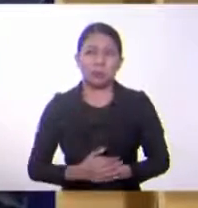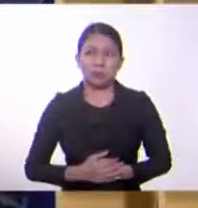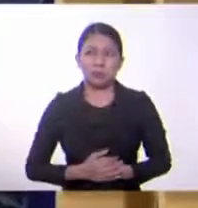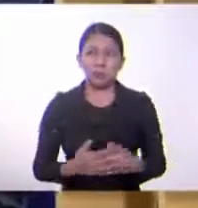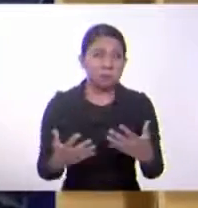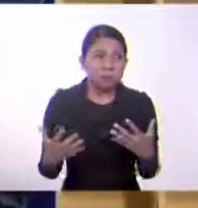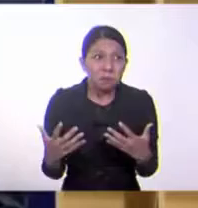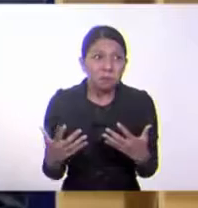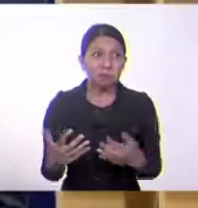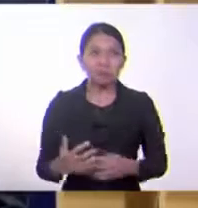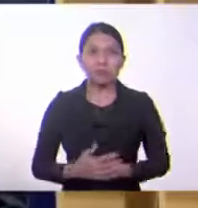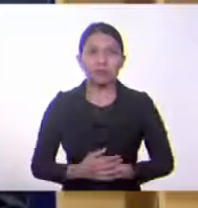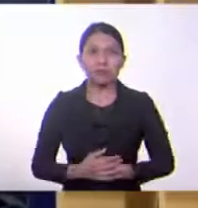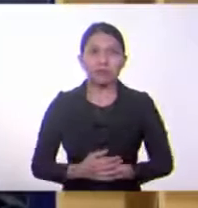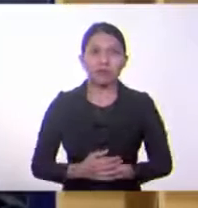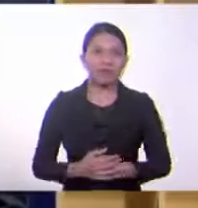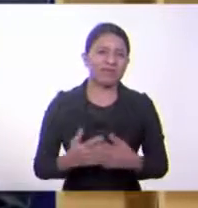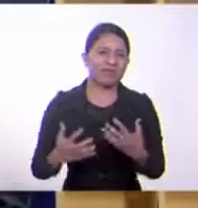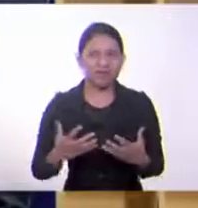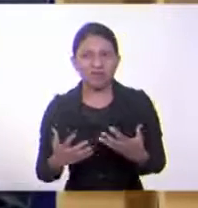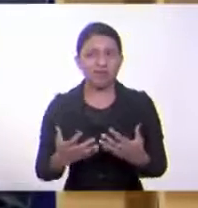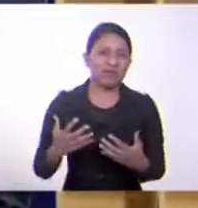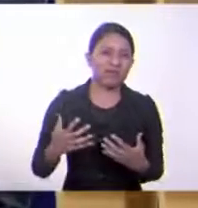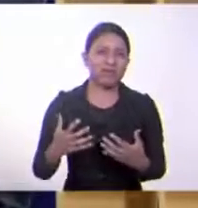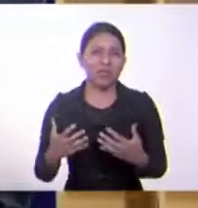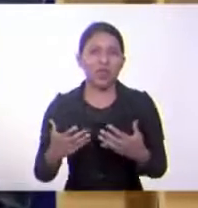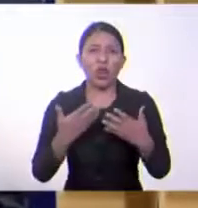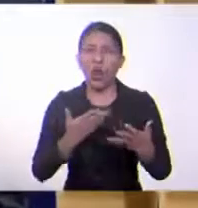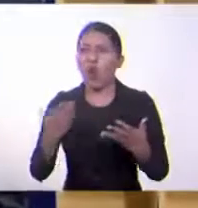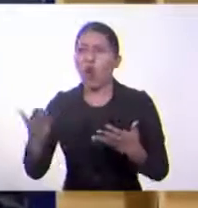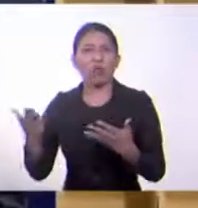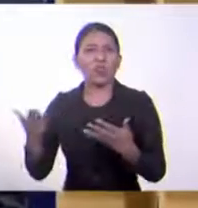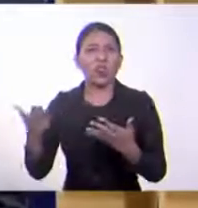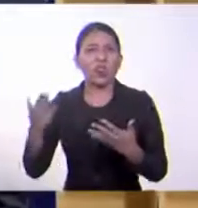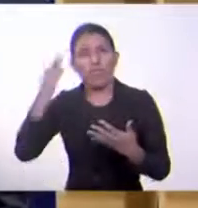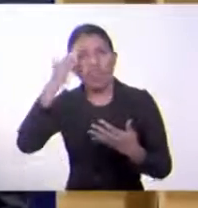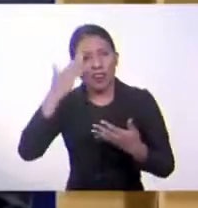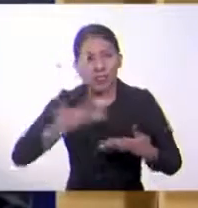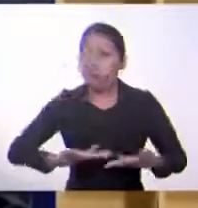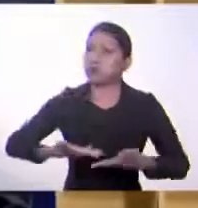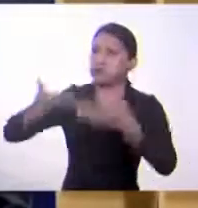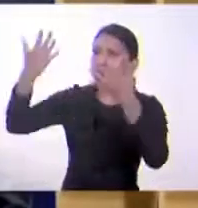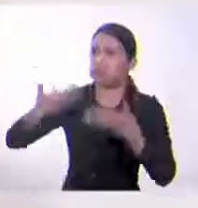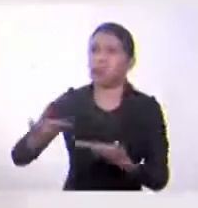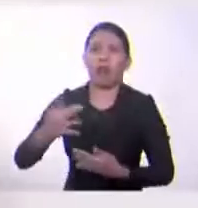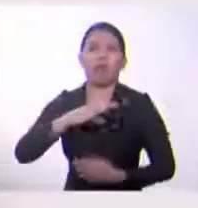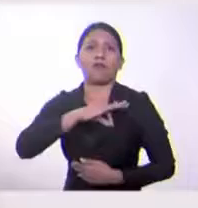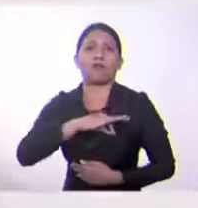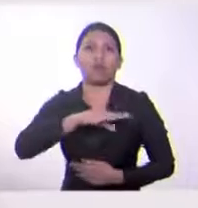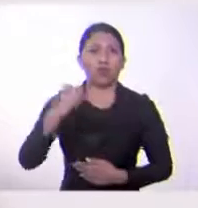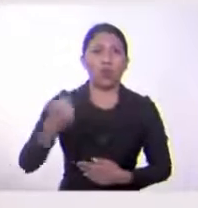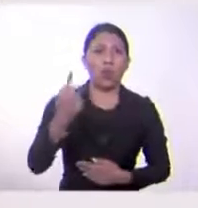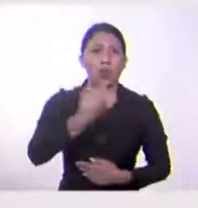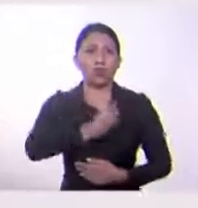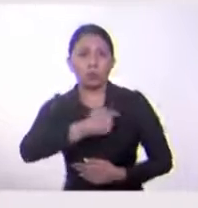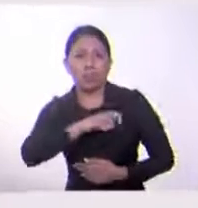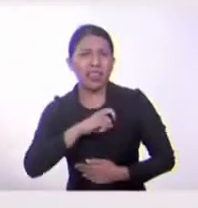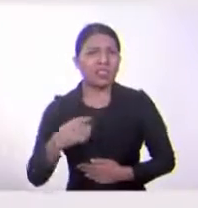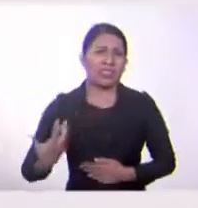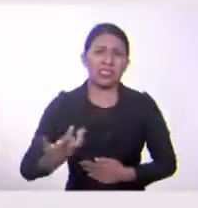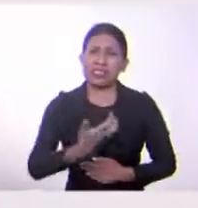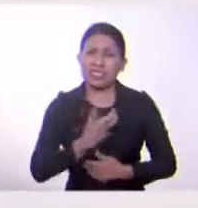las exportaciones, todo lo que sacaban de aquí, todas las ganancias, habían excesivos impuestos. En fin, una serie de